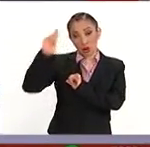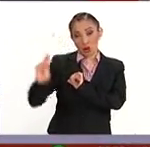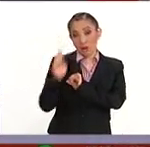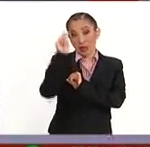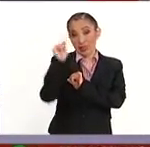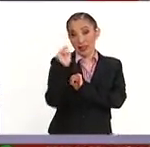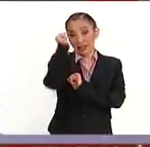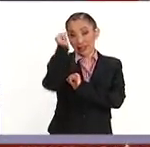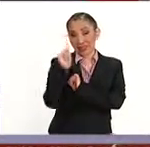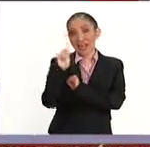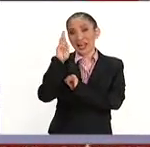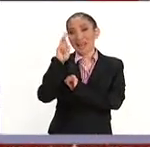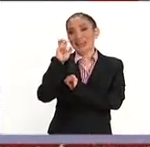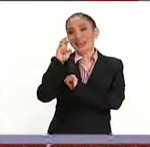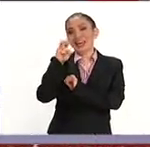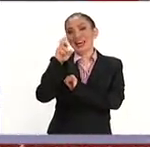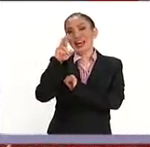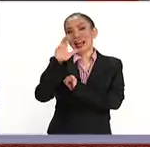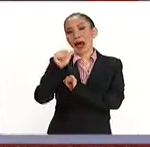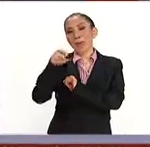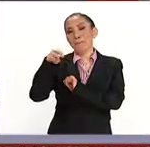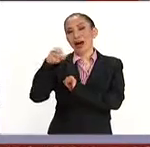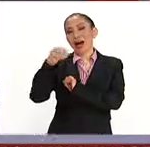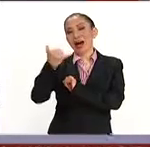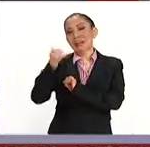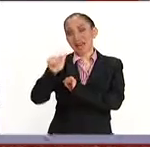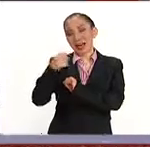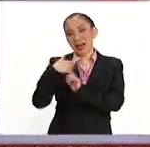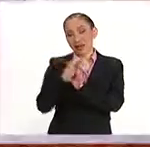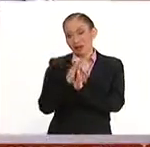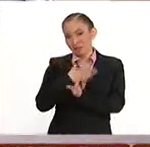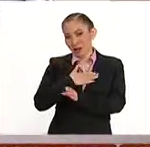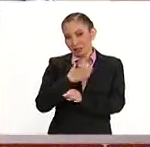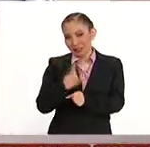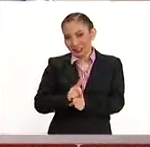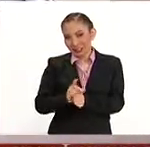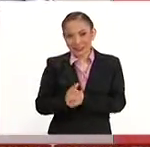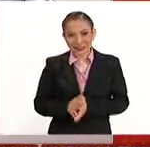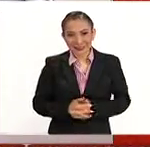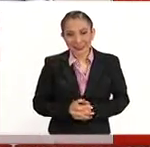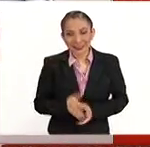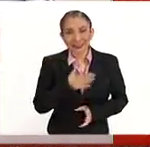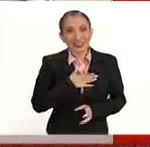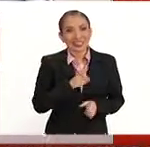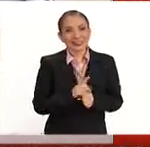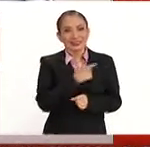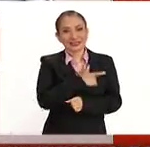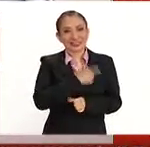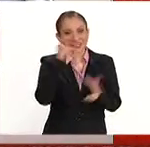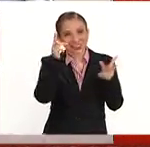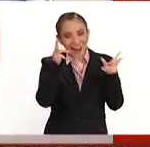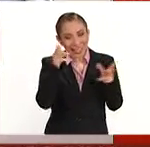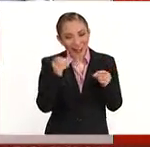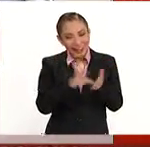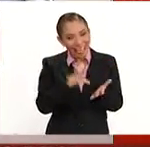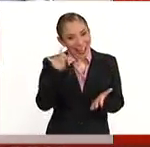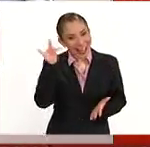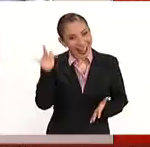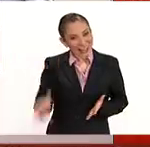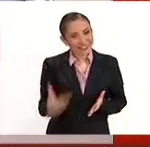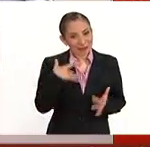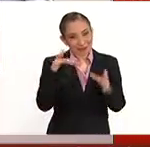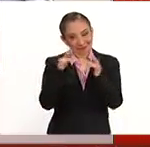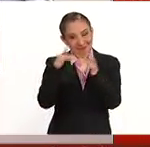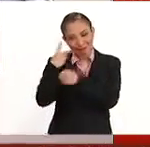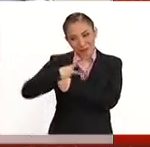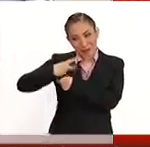Tecnológica de la Riviera Maya. Qué gusto saludarte, muy buenos días antes que nada. Muy buenos días, un gusto en saludarlos, gracias por el enlace